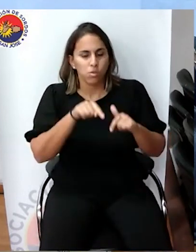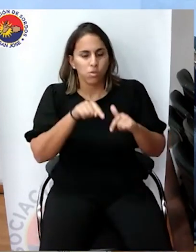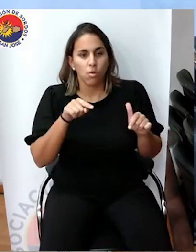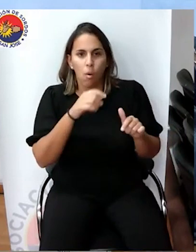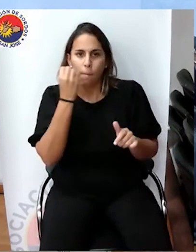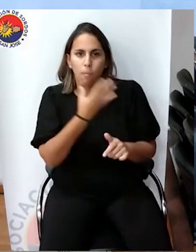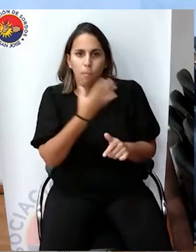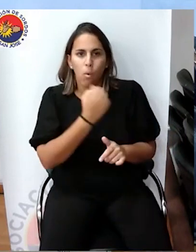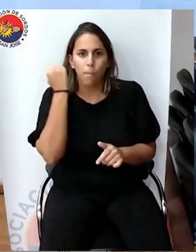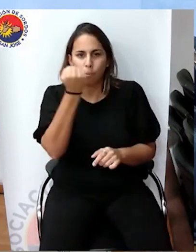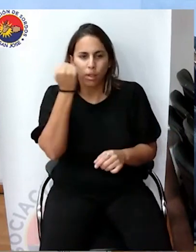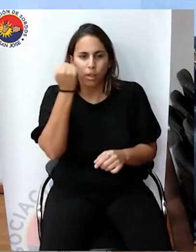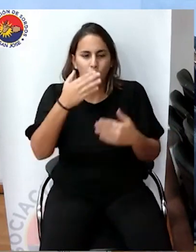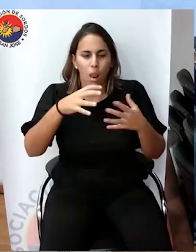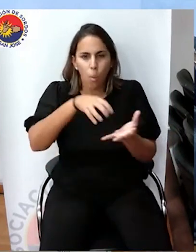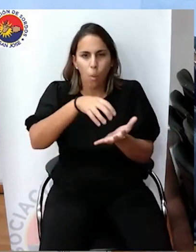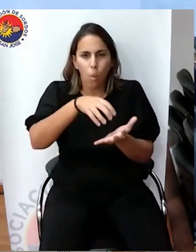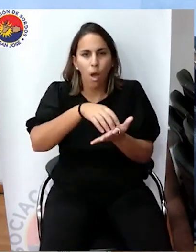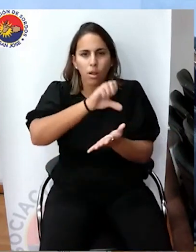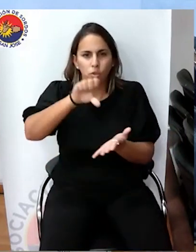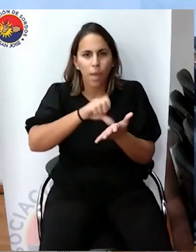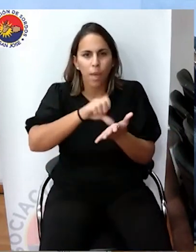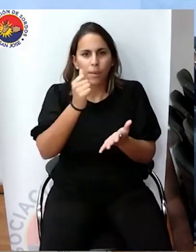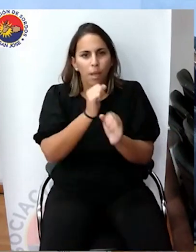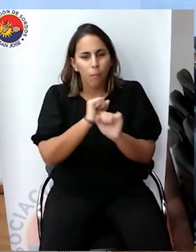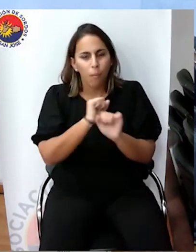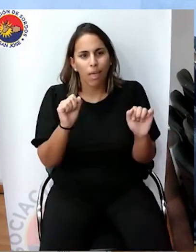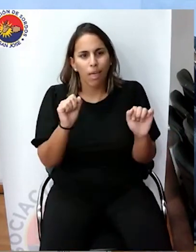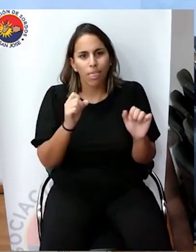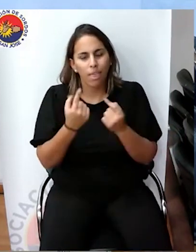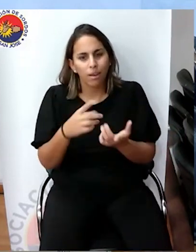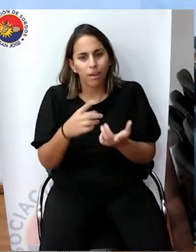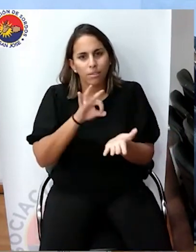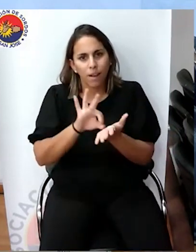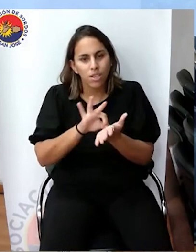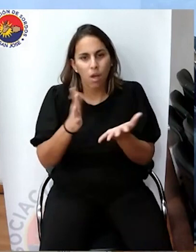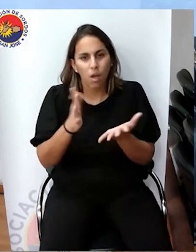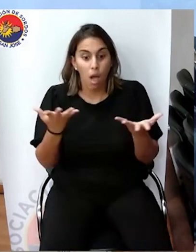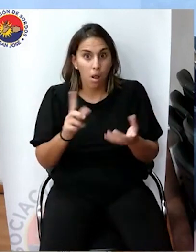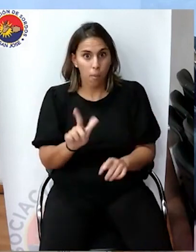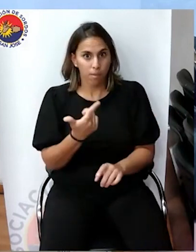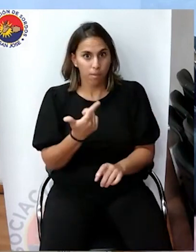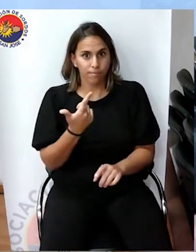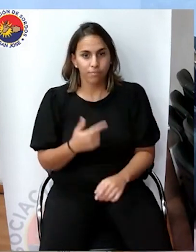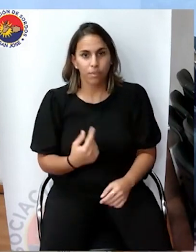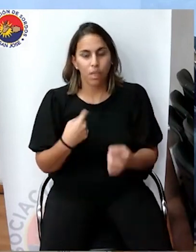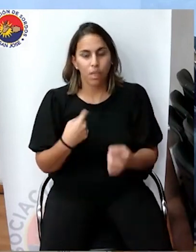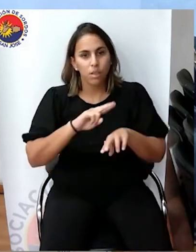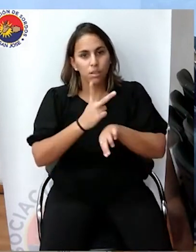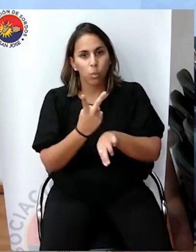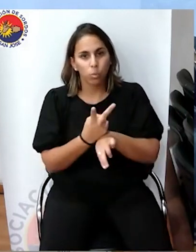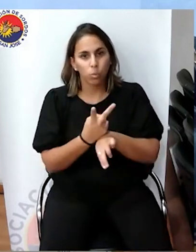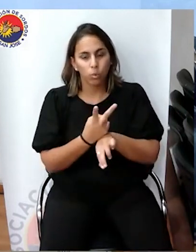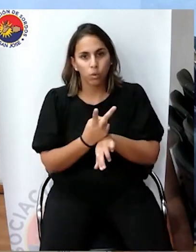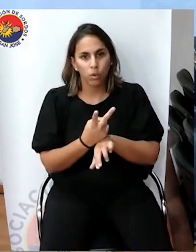a ser muy importante para la zona porque se va a poder contar con servicios que hasta ahora no tenían. En segundo lugar,